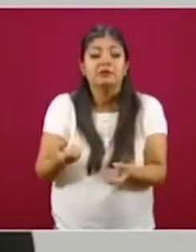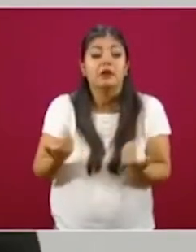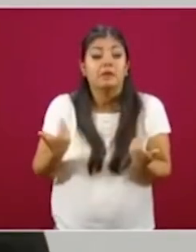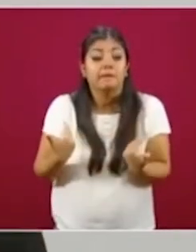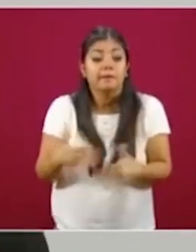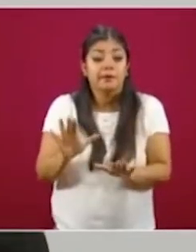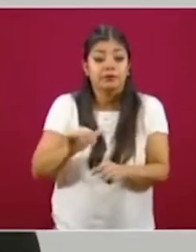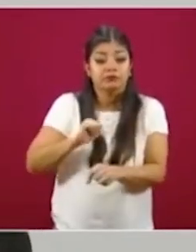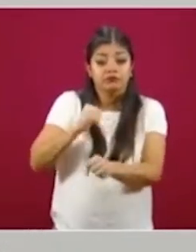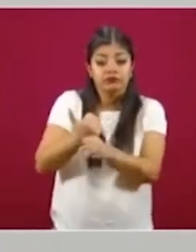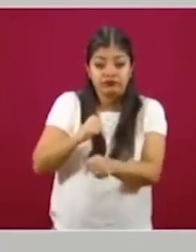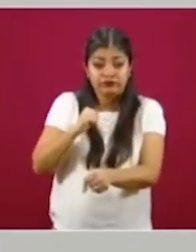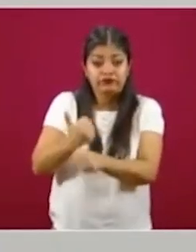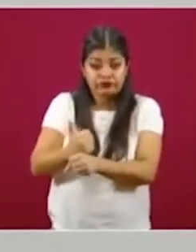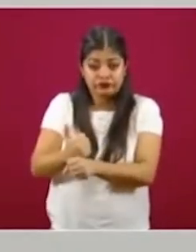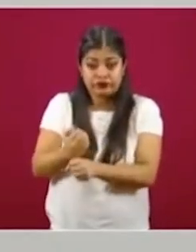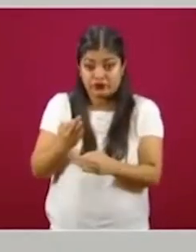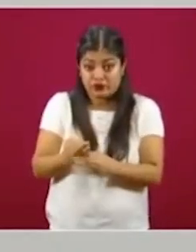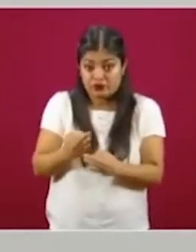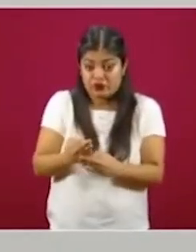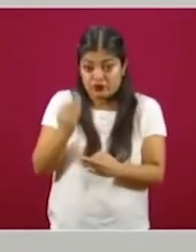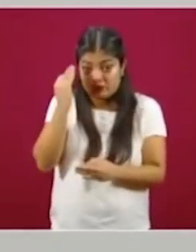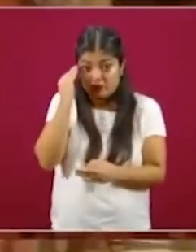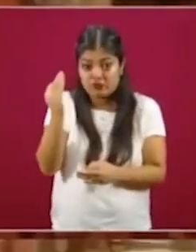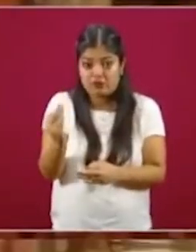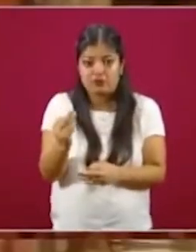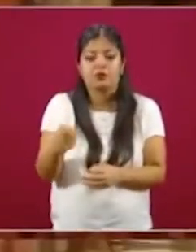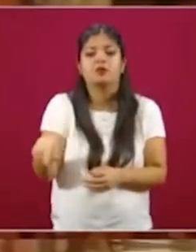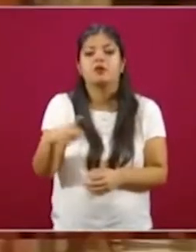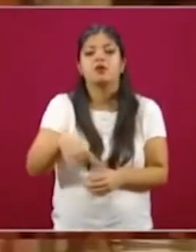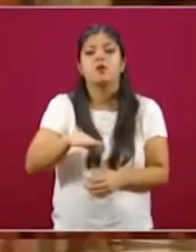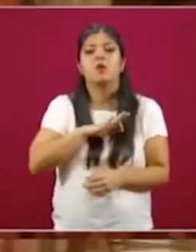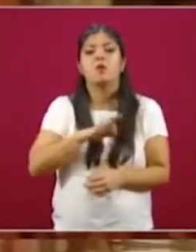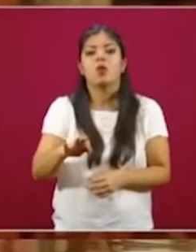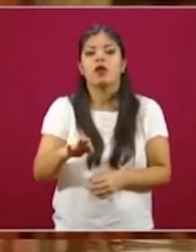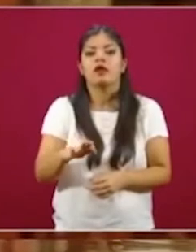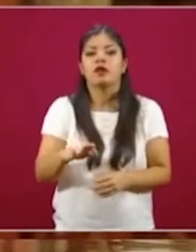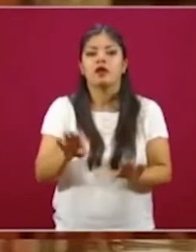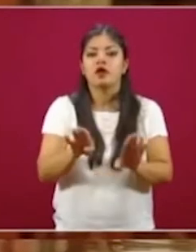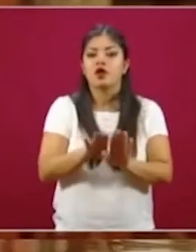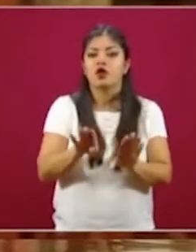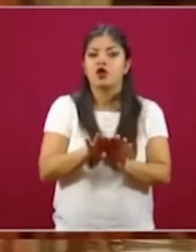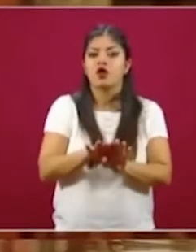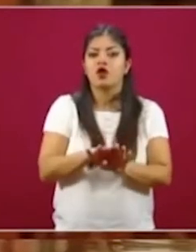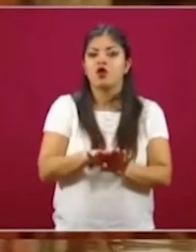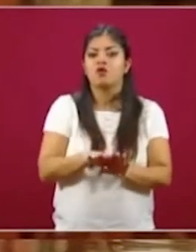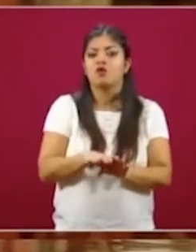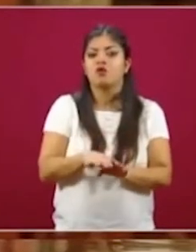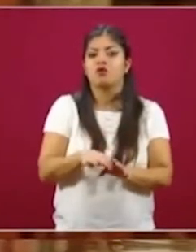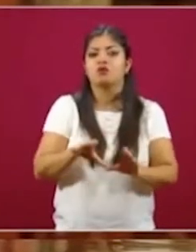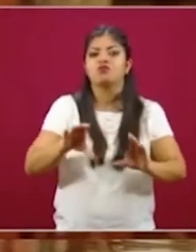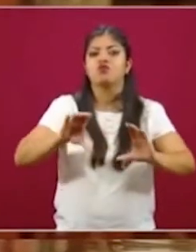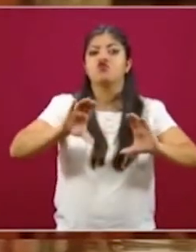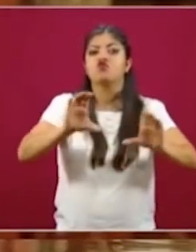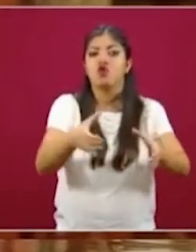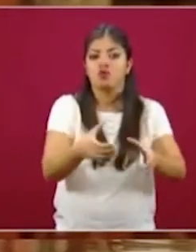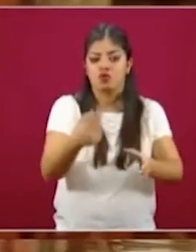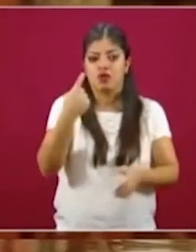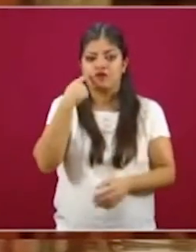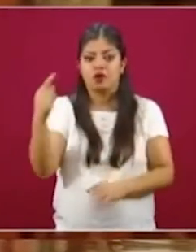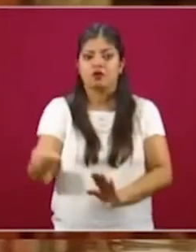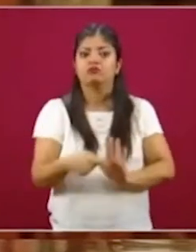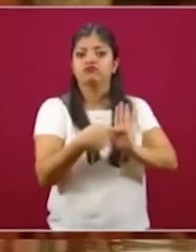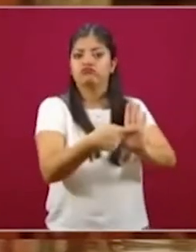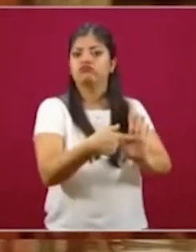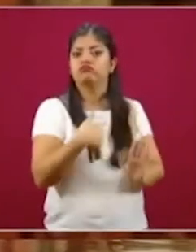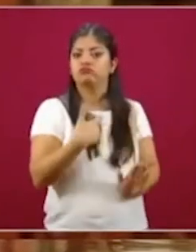creando en este momento puedan presentarse ante la comunidad económica ya con